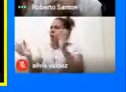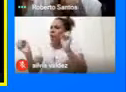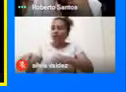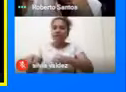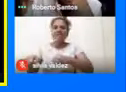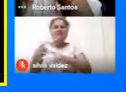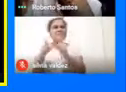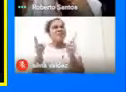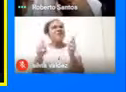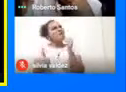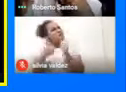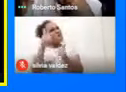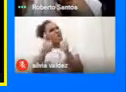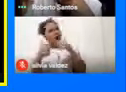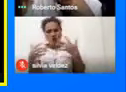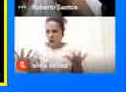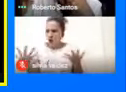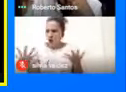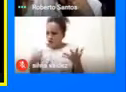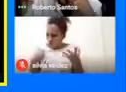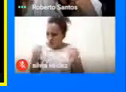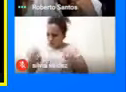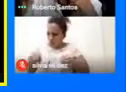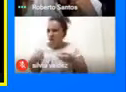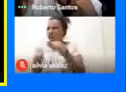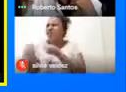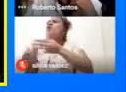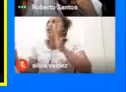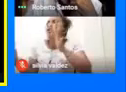como que ¿Cuál es ese tip Que tú les darías?